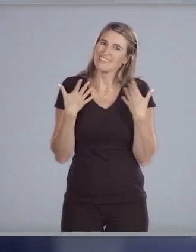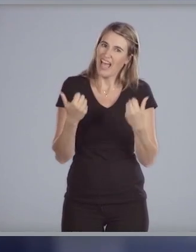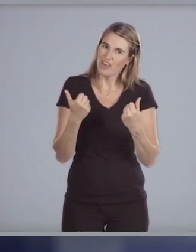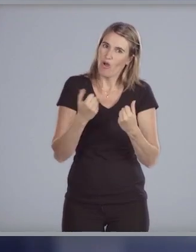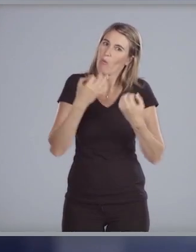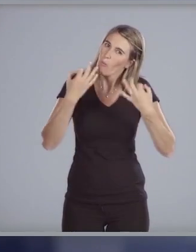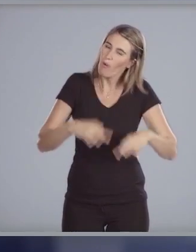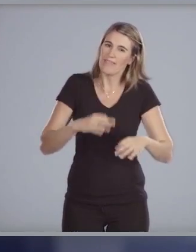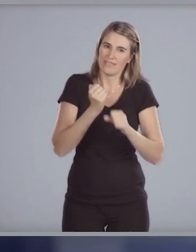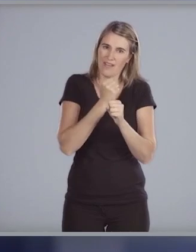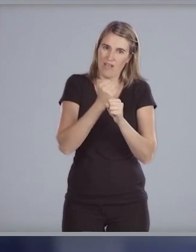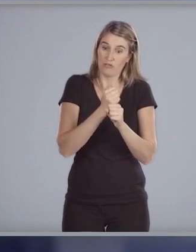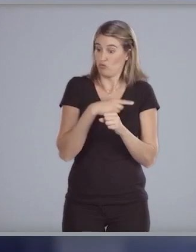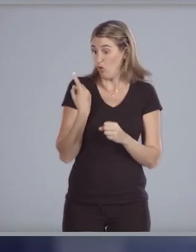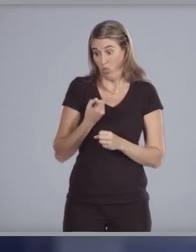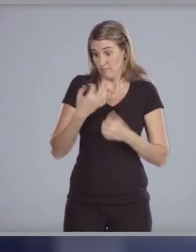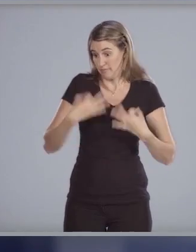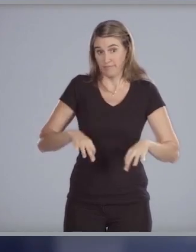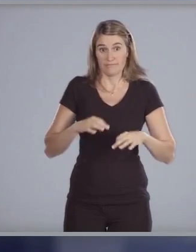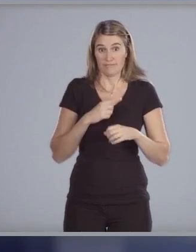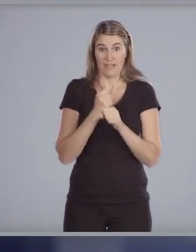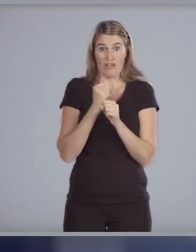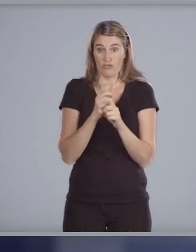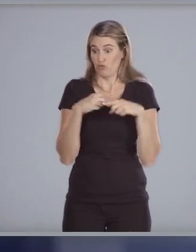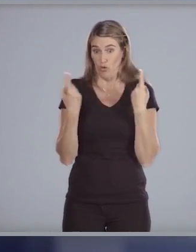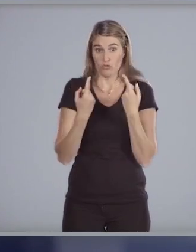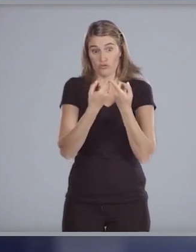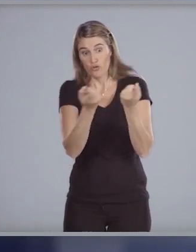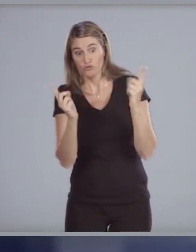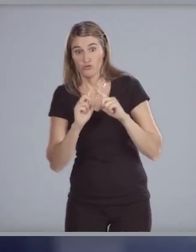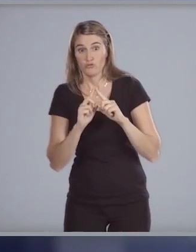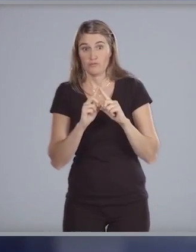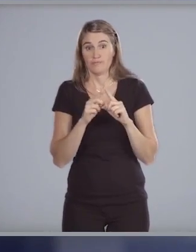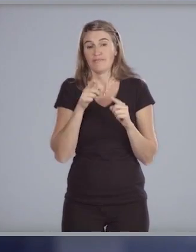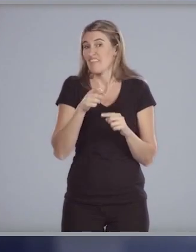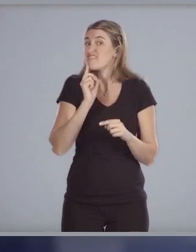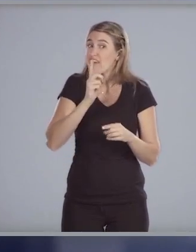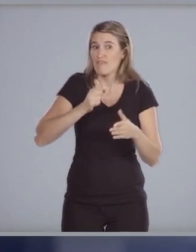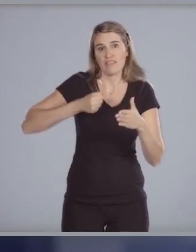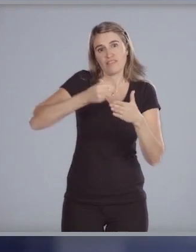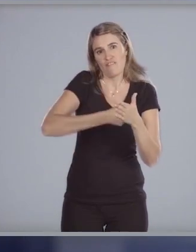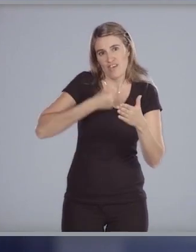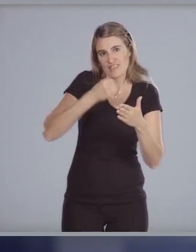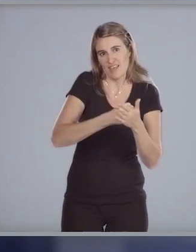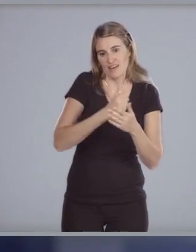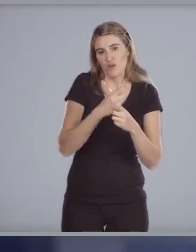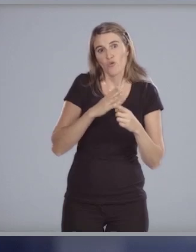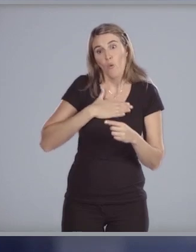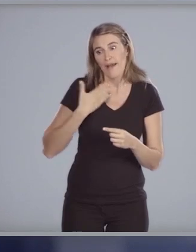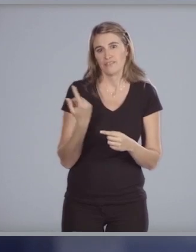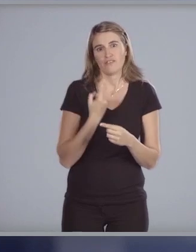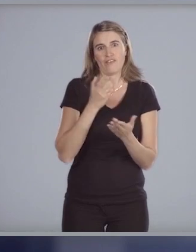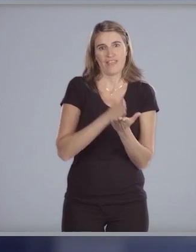decente todos nosotros somos trabajadores todos nosotros tenemos que defender nuestros